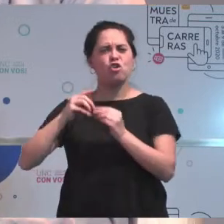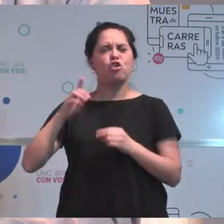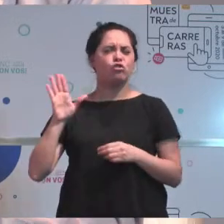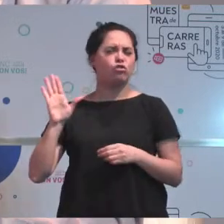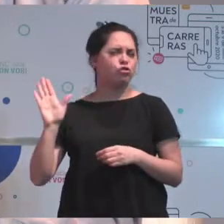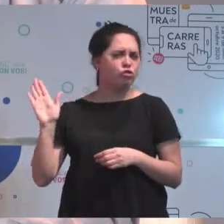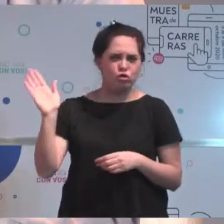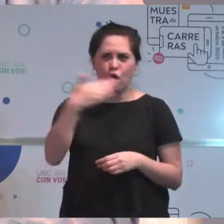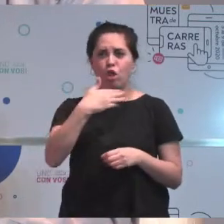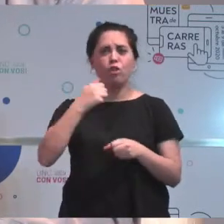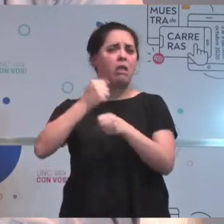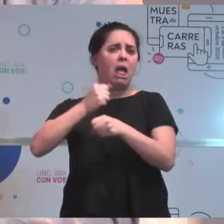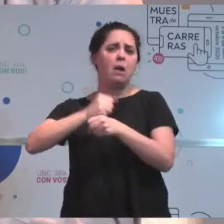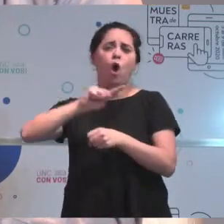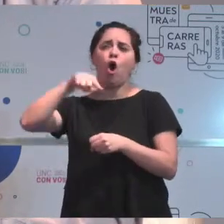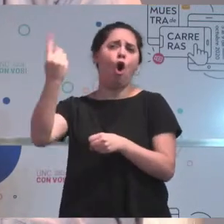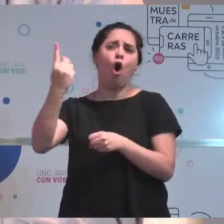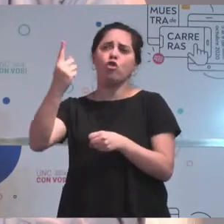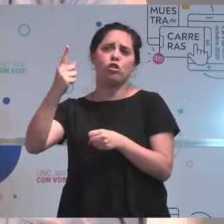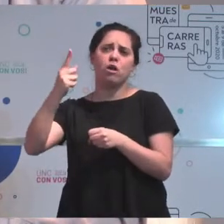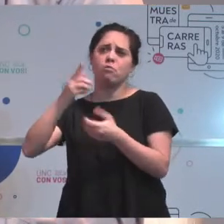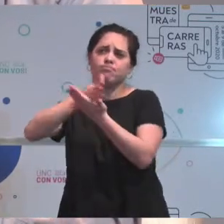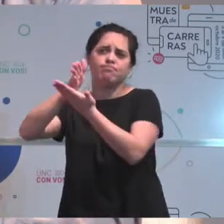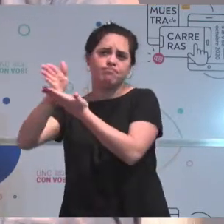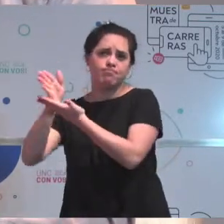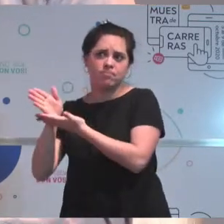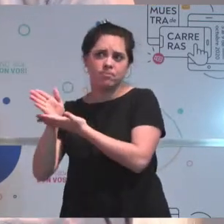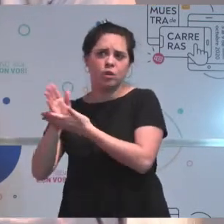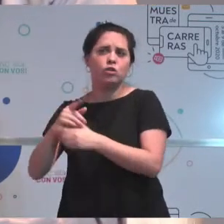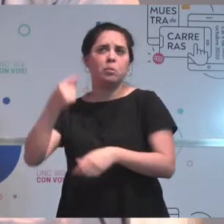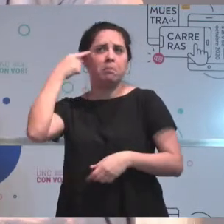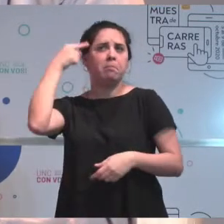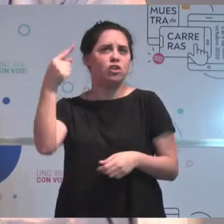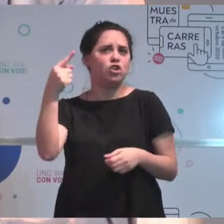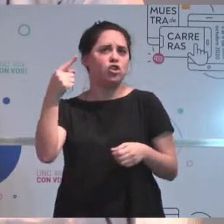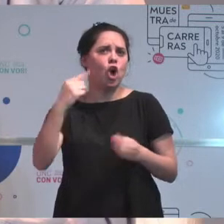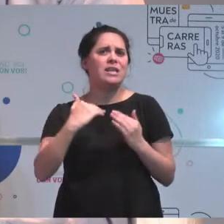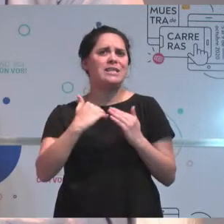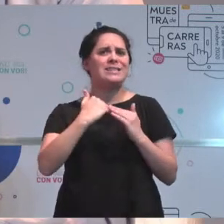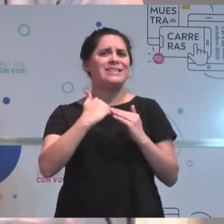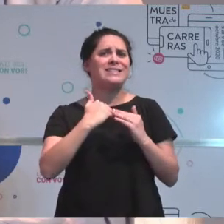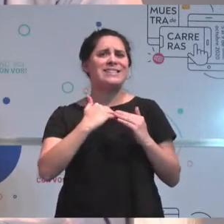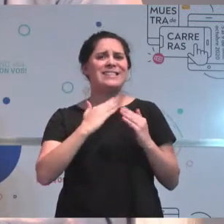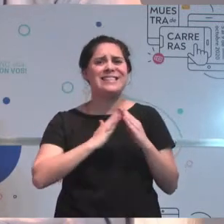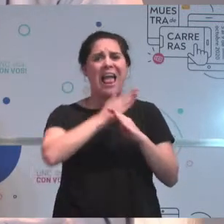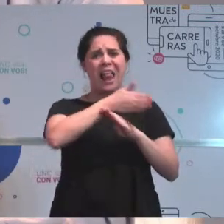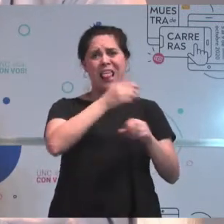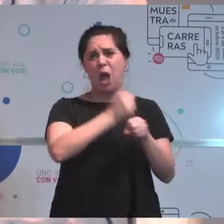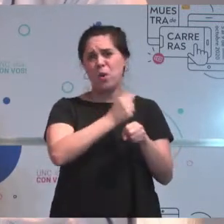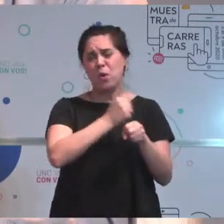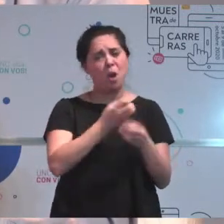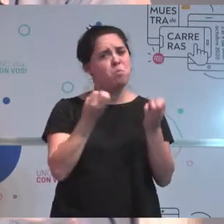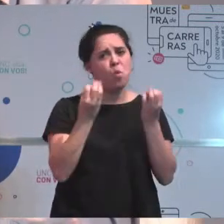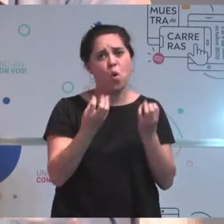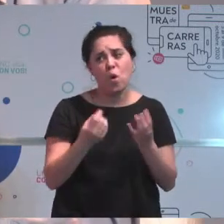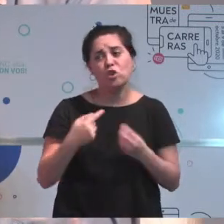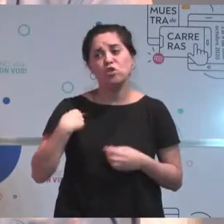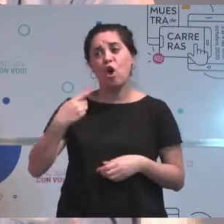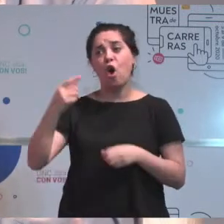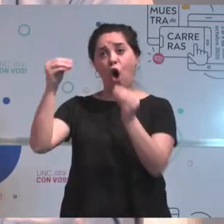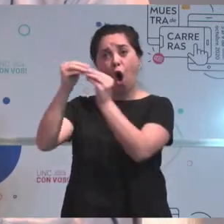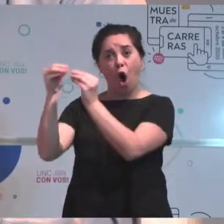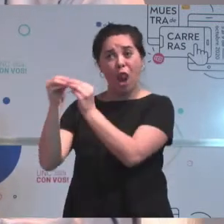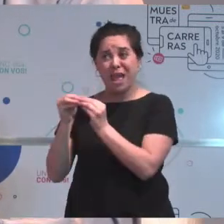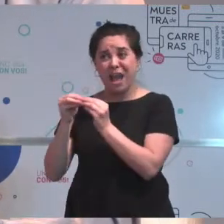otras ramas y creo que la salida laboral, según mi perspectiva, es muy buena. No conozco un colega recibido que no esté trabajando.